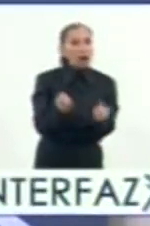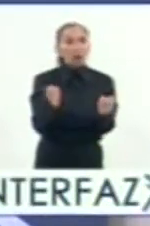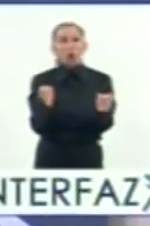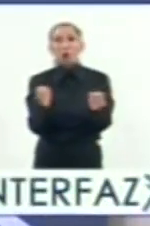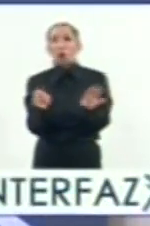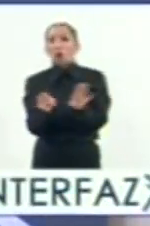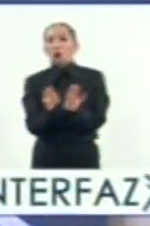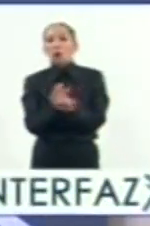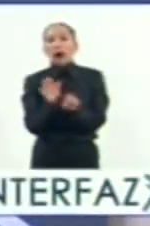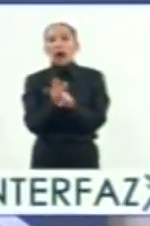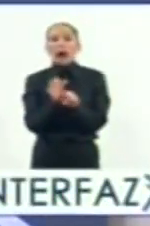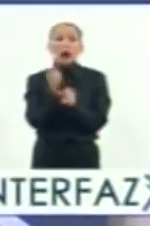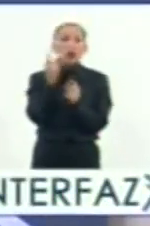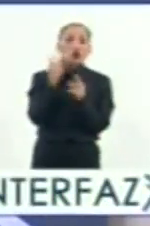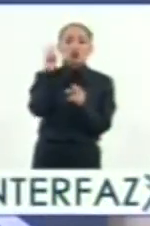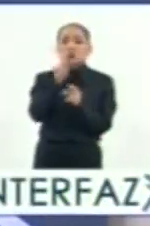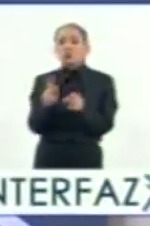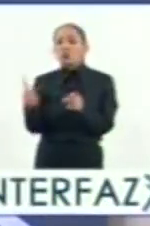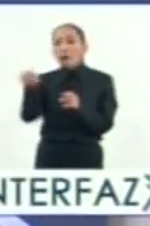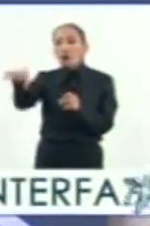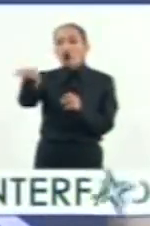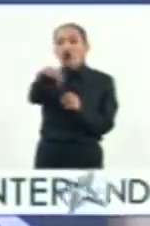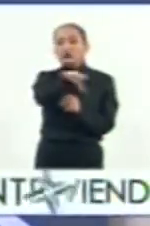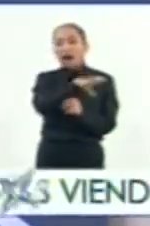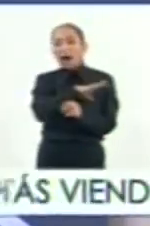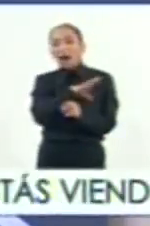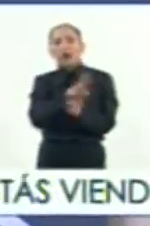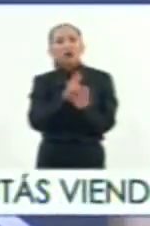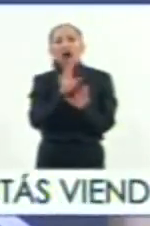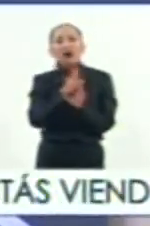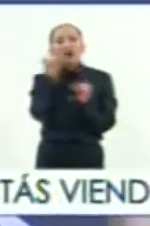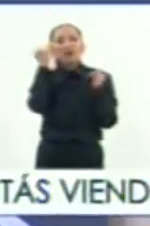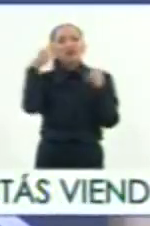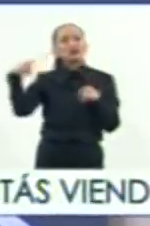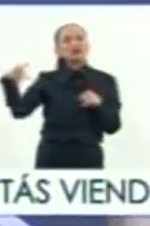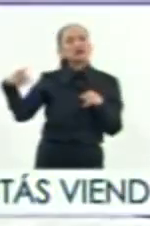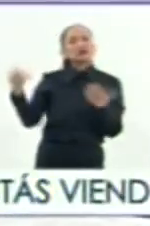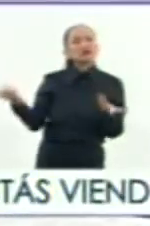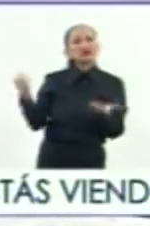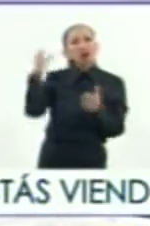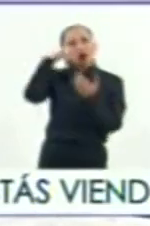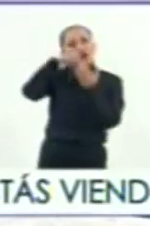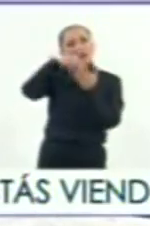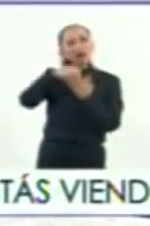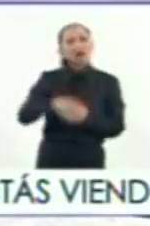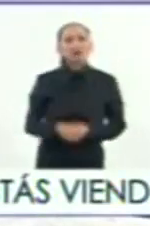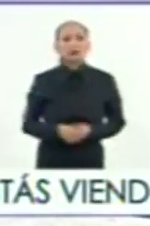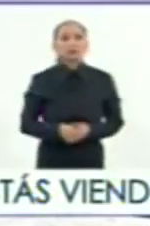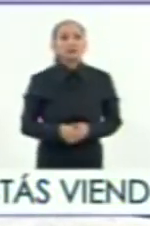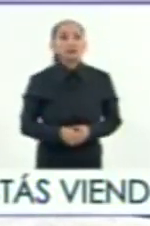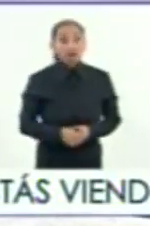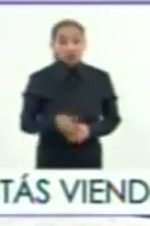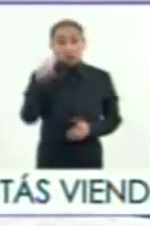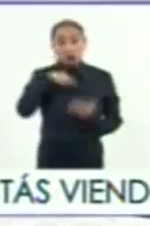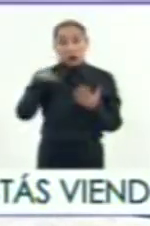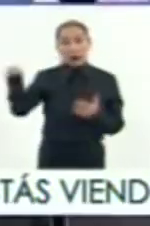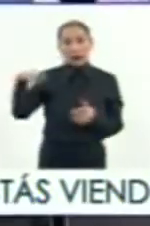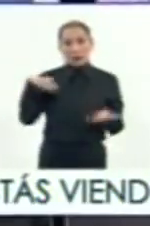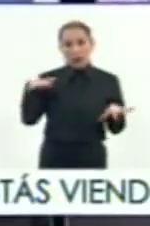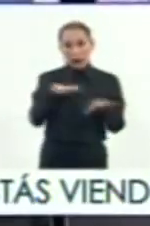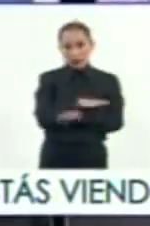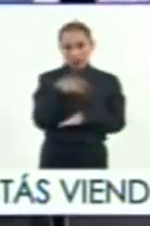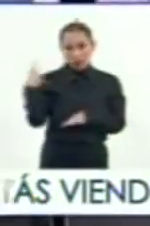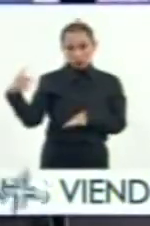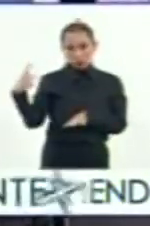enfrentándose a algunos pueblos que ya existían aquí? ¿Cuál era la lógica en ese momento de Hernán Cortés? Yo creo que él va a cambiar